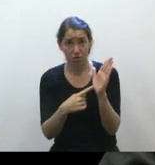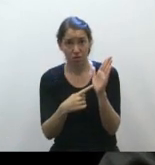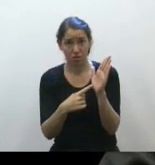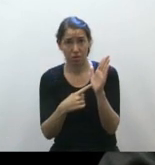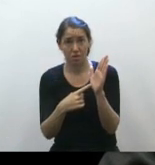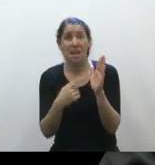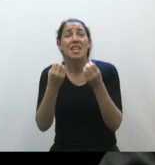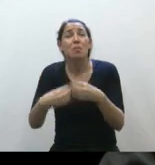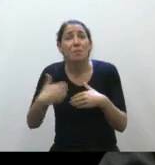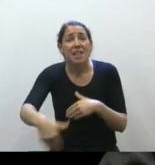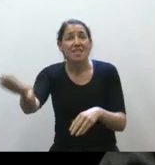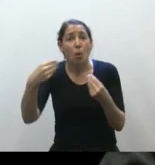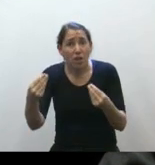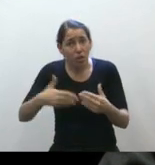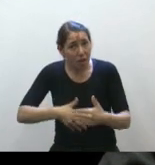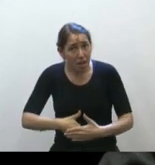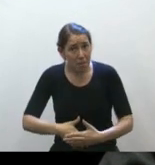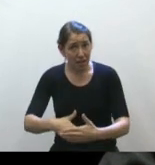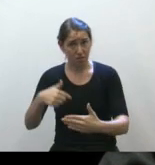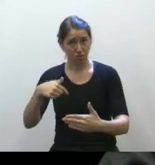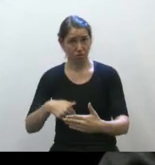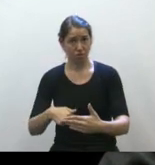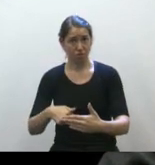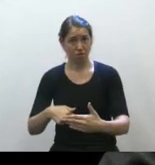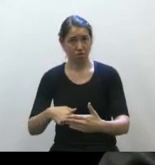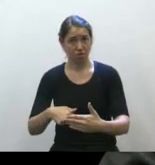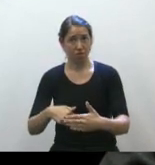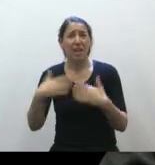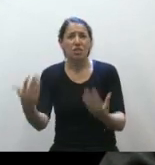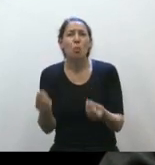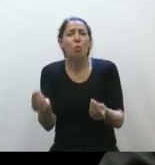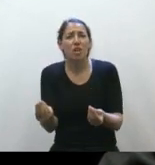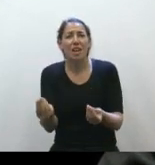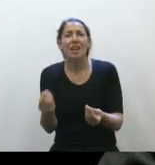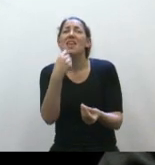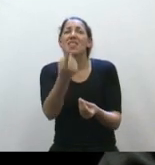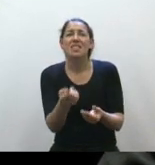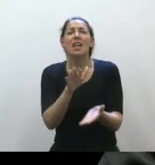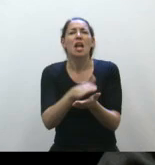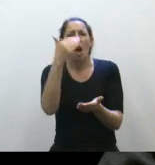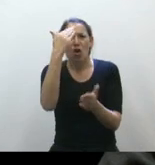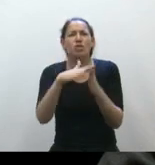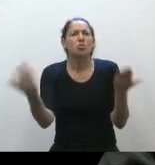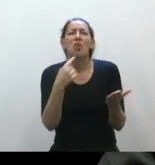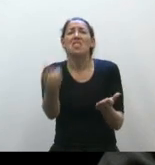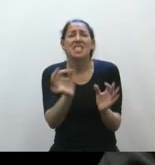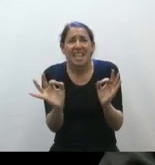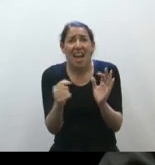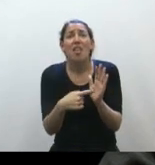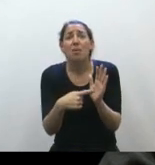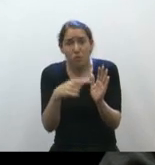embarazo. Entonces, ¿por qué dicen que la Constitución no dice esto si lo estoy leyendo en la Constitución?